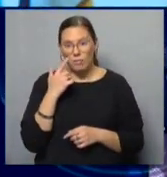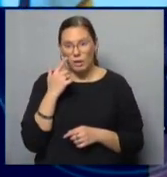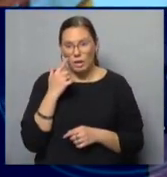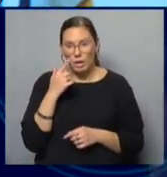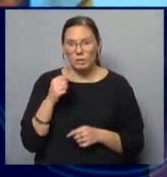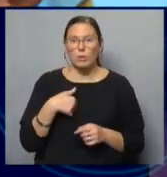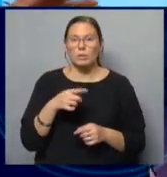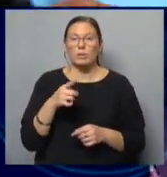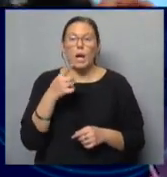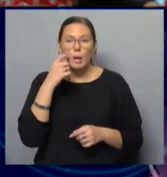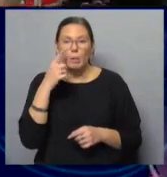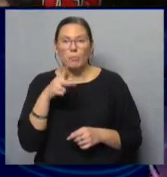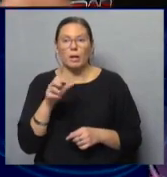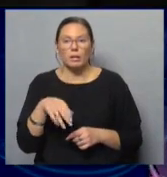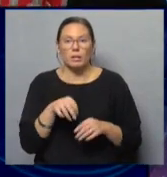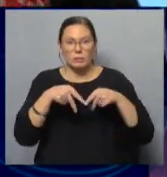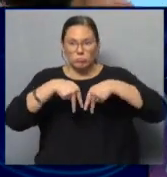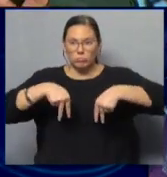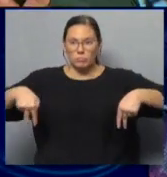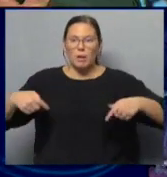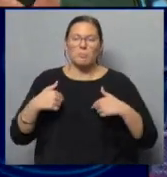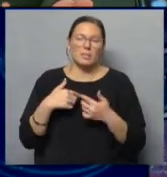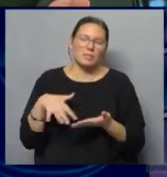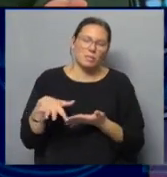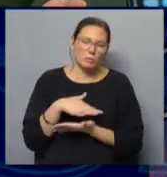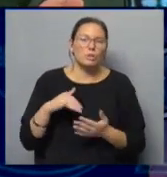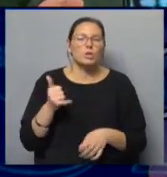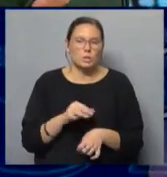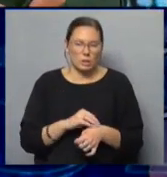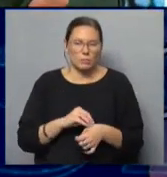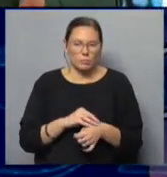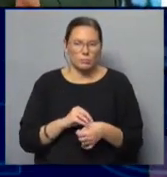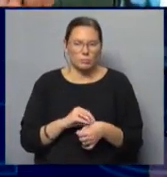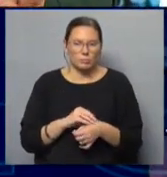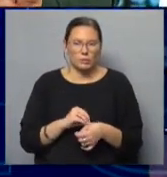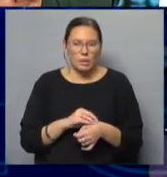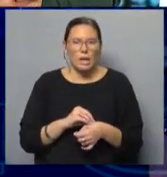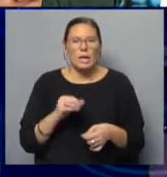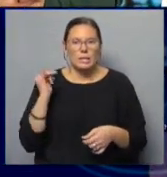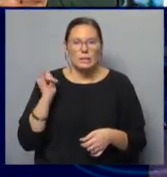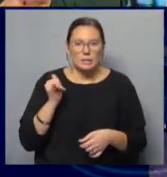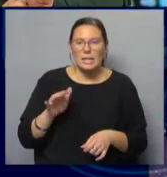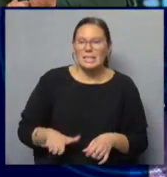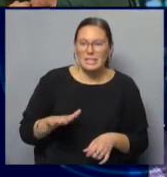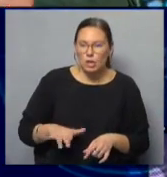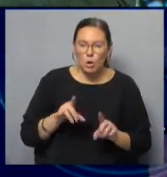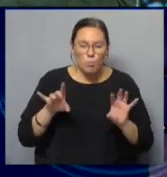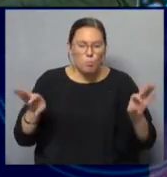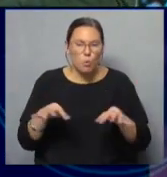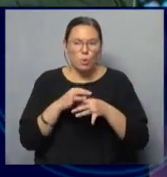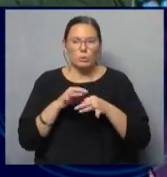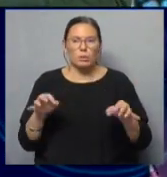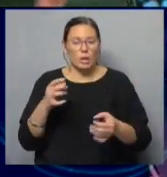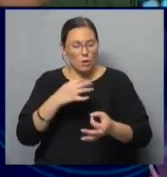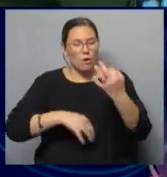derechitos. Ahí Eso habría que ver. Igual en mi caso sí, sin duda, sin duda que la infancia, no solo con la música, con el